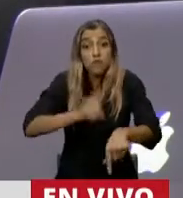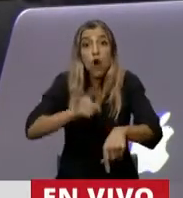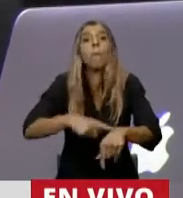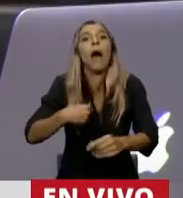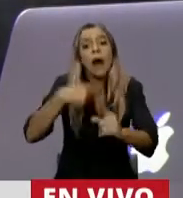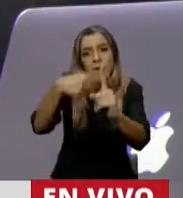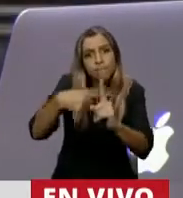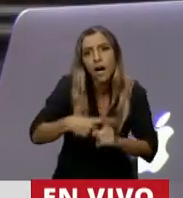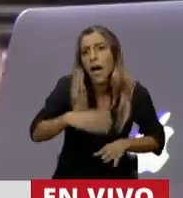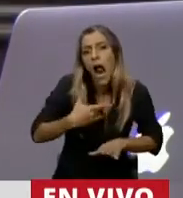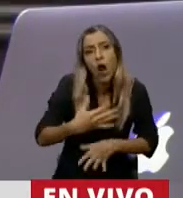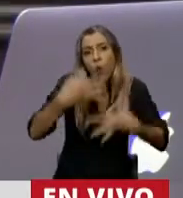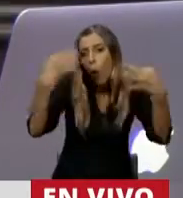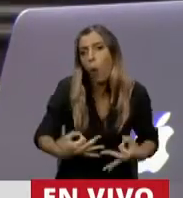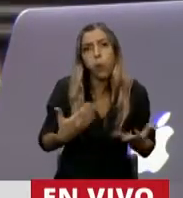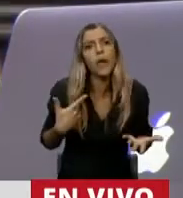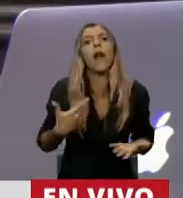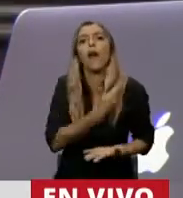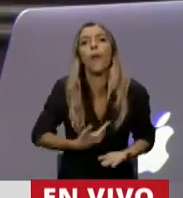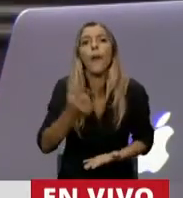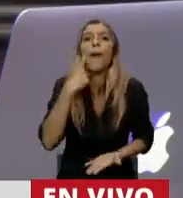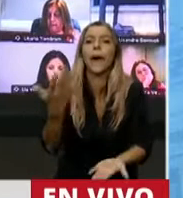toca a este gobierno explicar cómo lo va hacer.